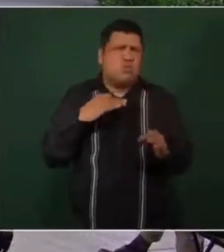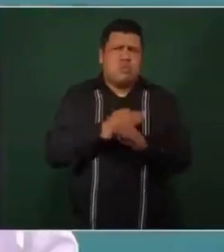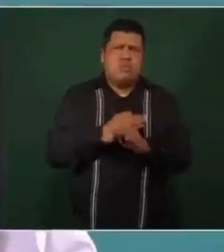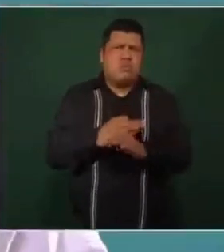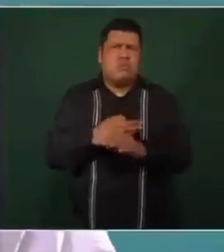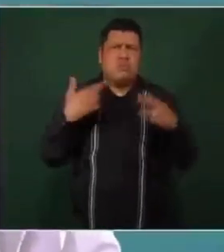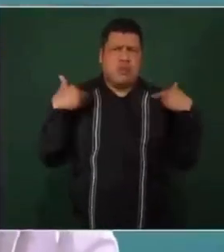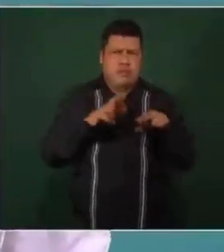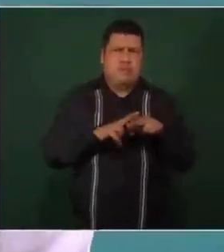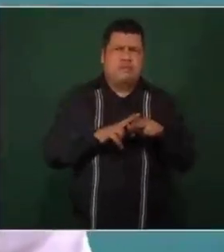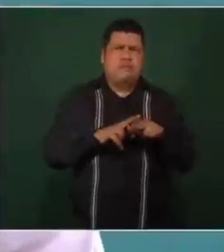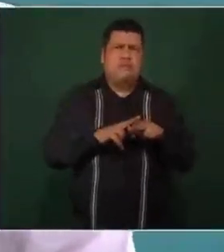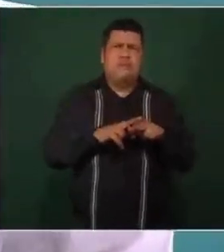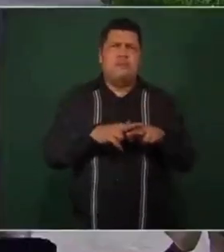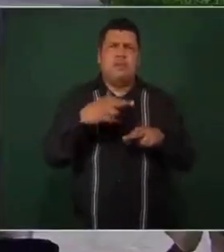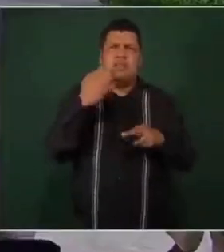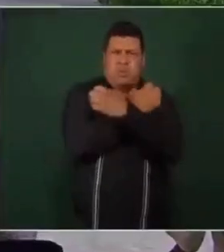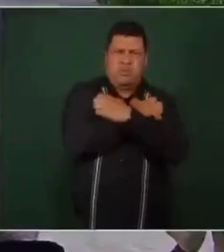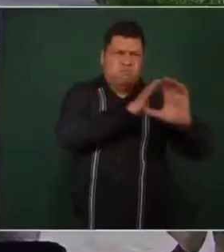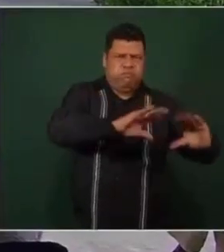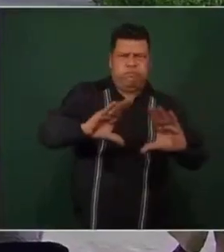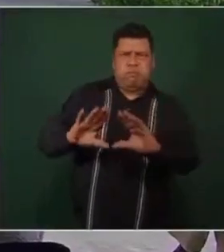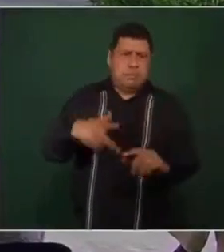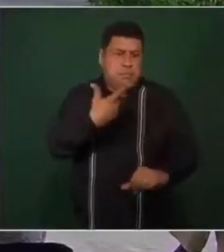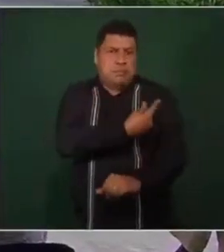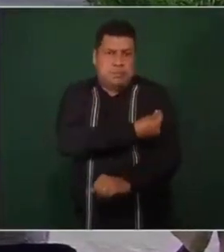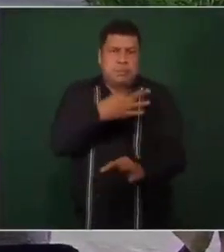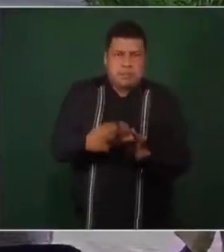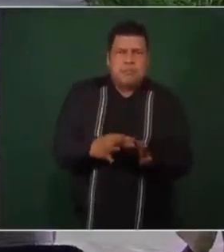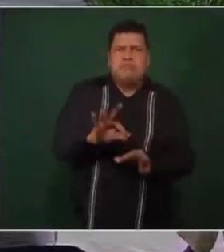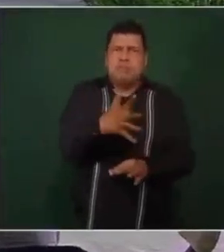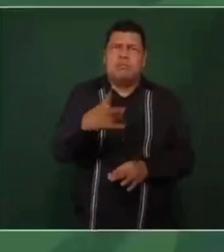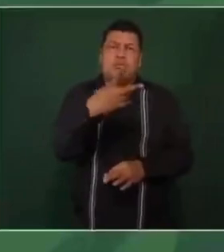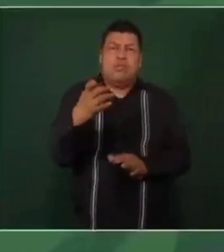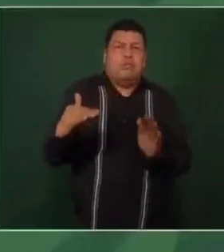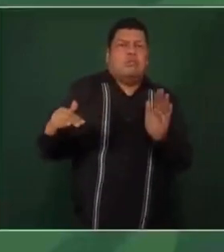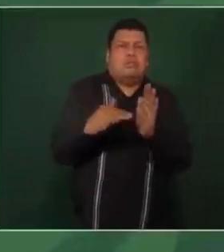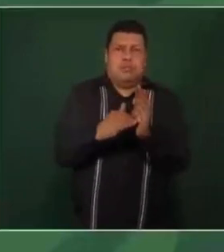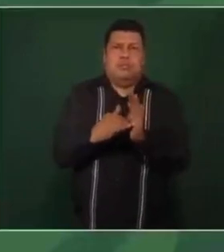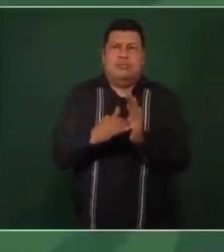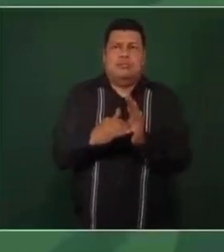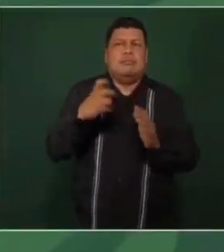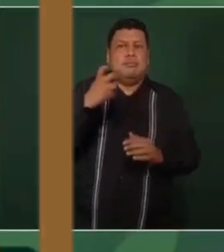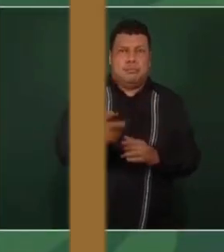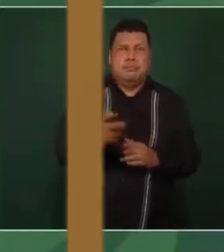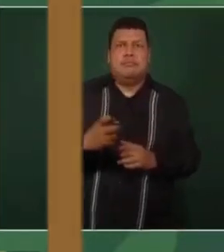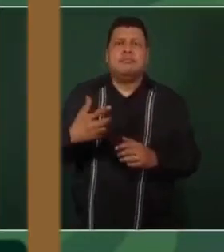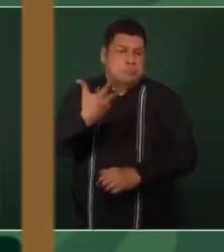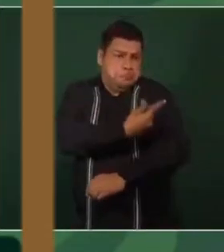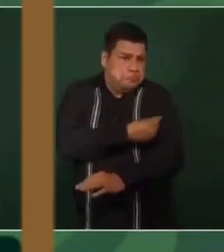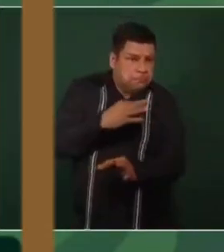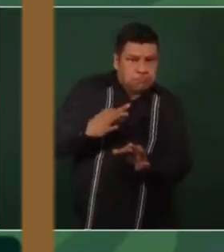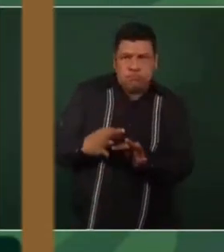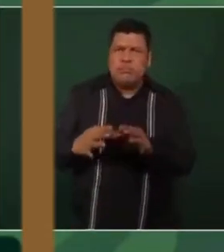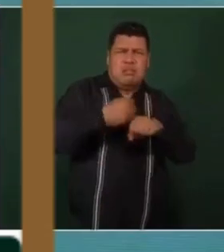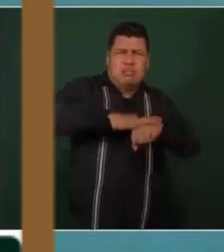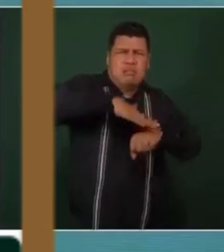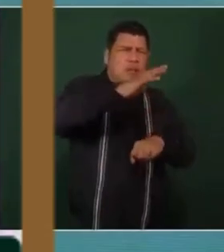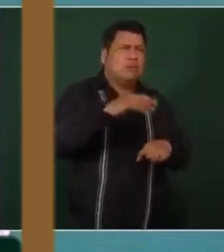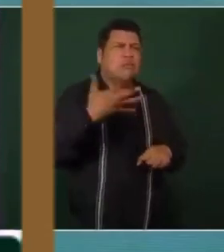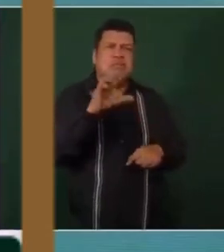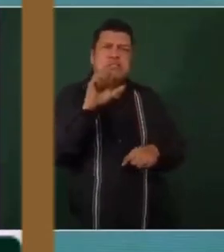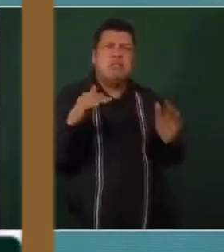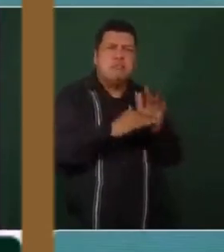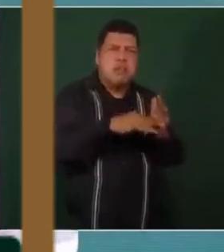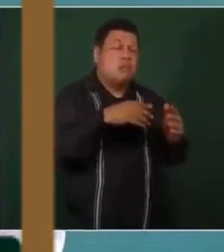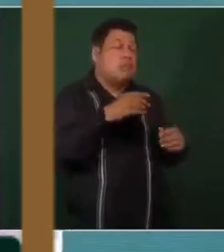sector educativo. Entonces, ya son 200 mil adicional, ya teniendo vacunados, como hicimos en Campeche. Entonces,